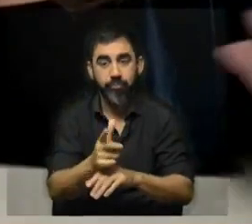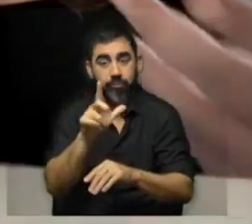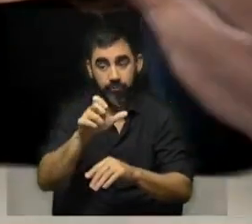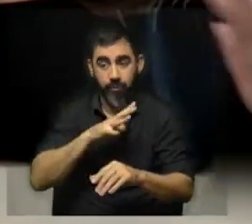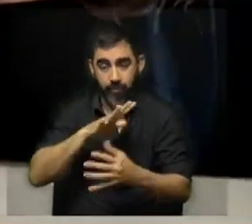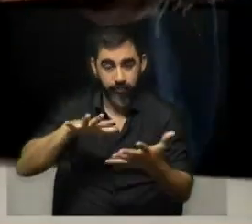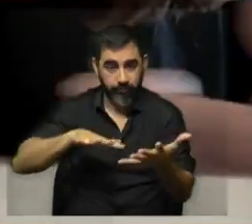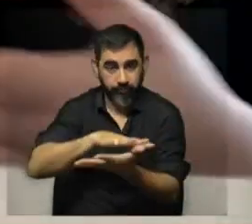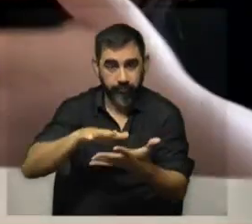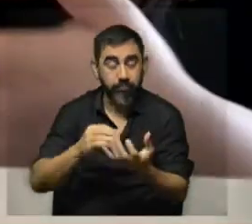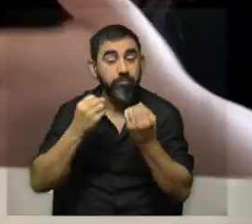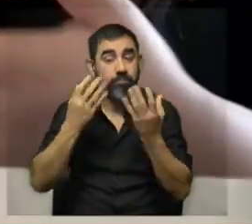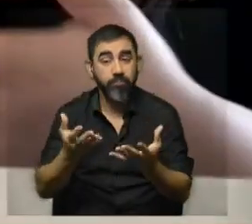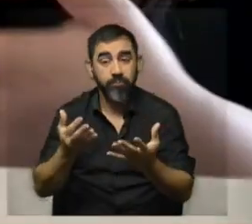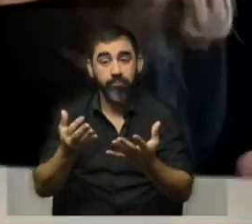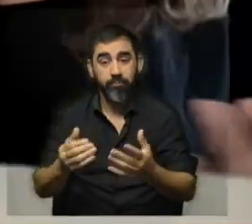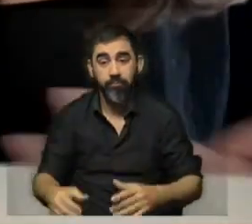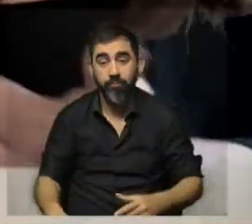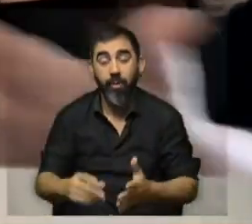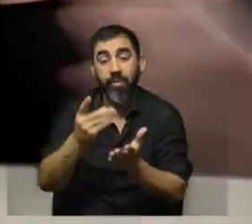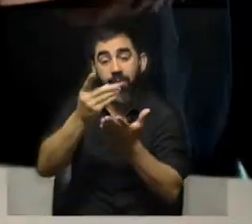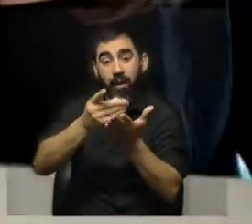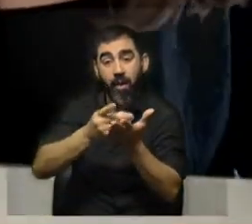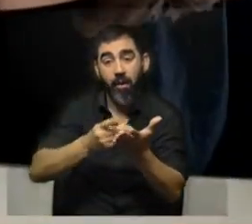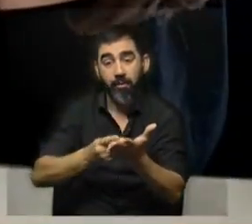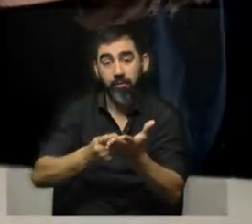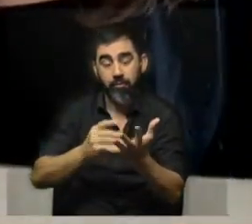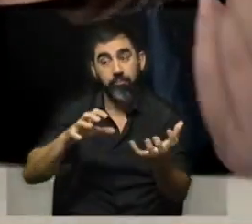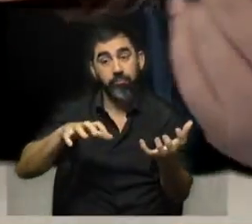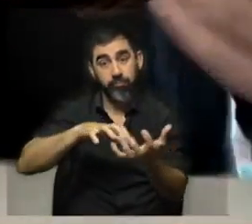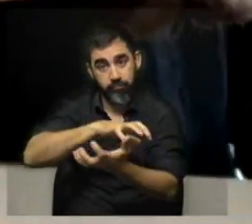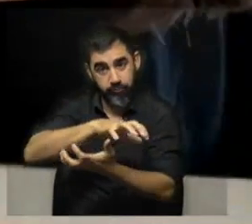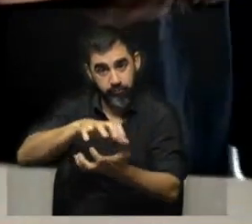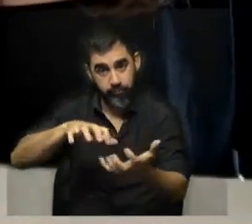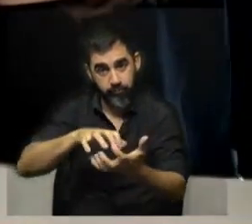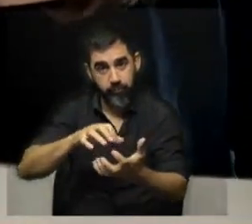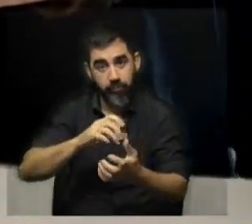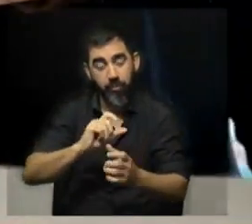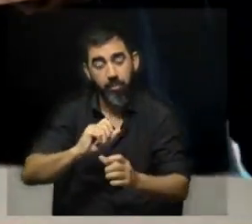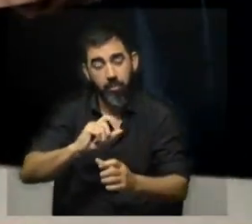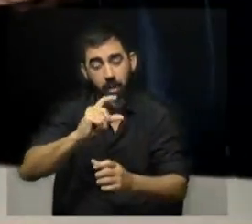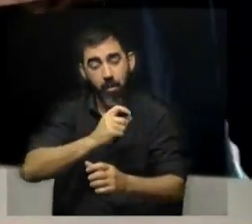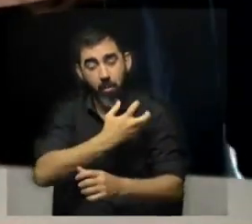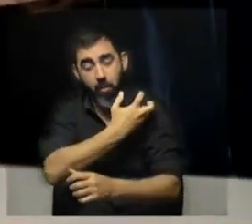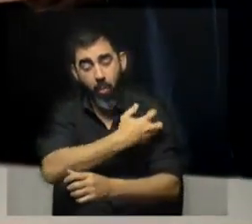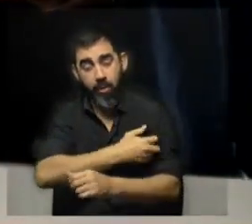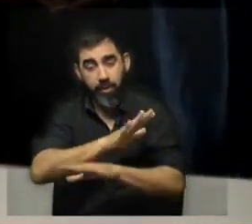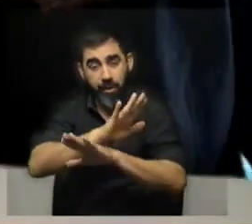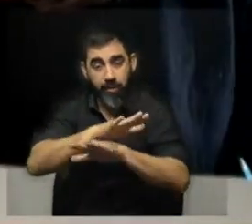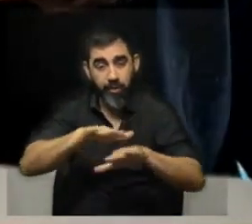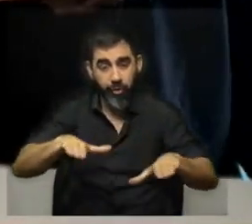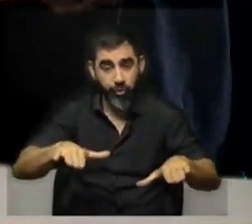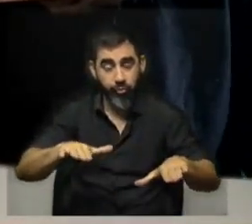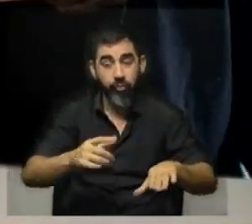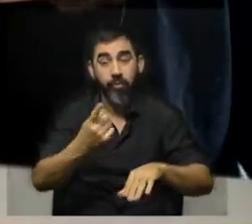sucediendo porque los datos son durísimos, ¿no? Es decir, sigue aumentando la pobreza infantil. Por